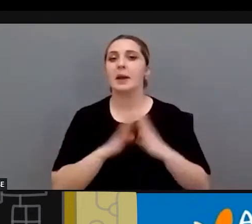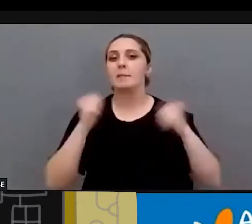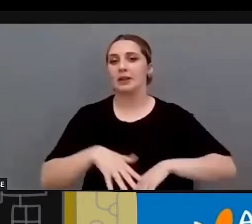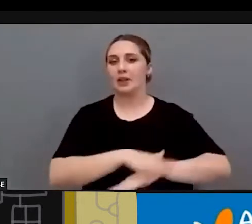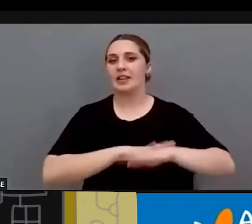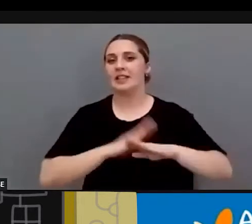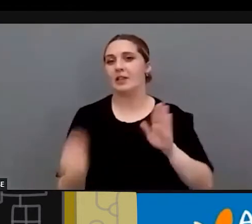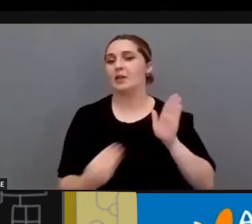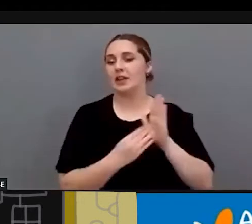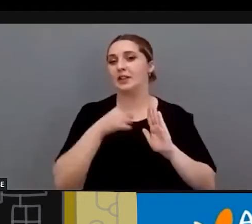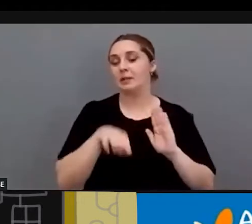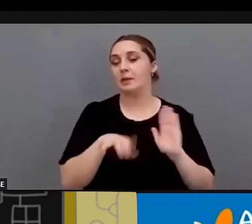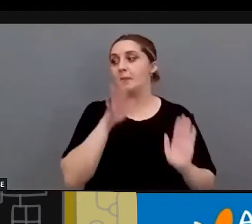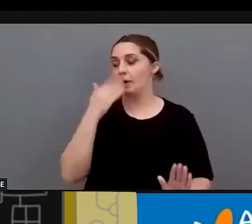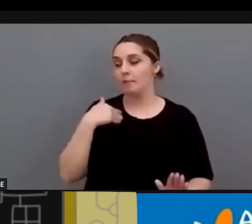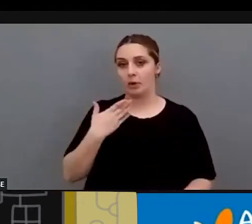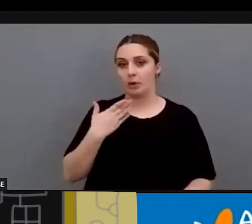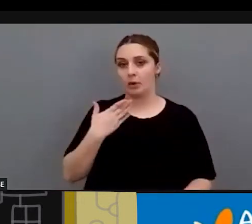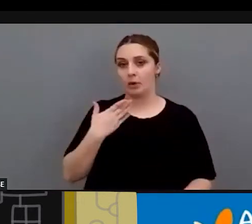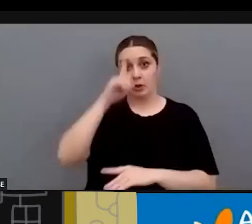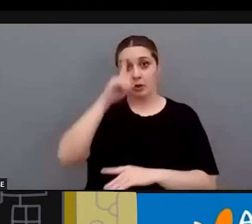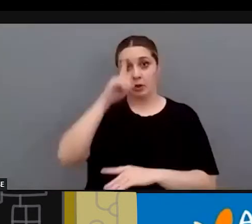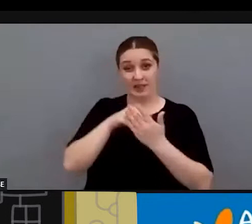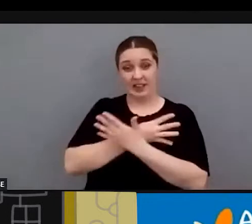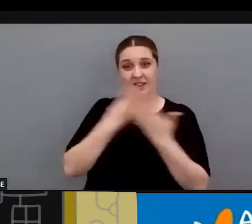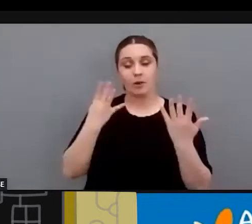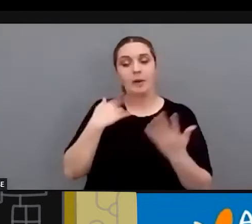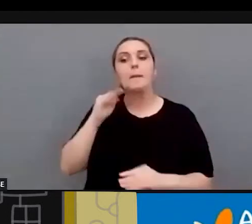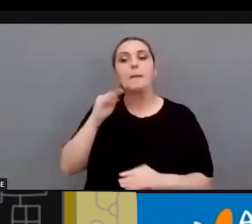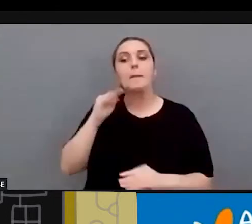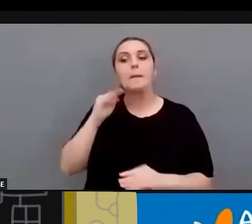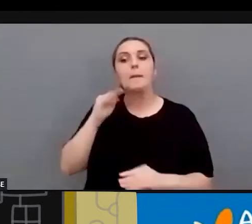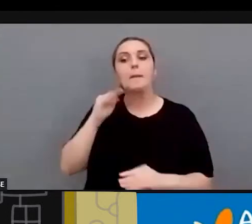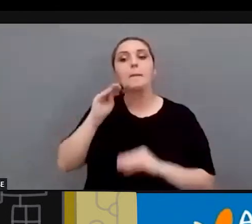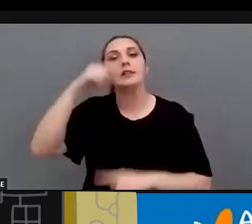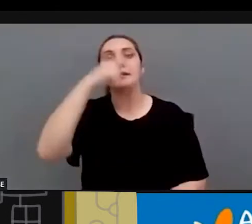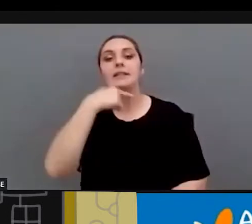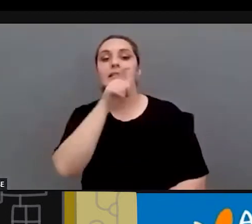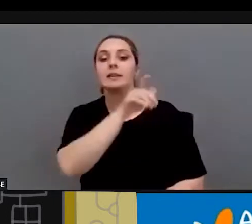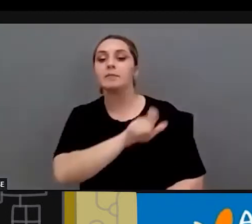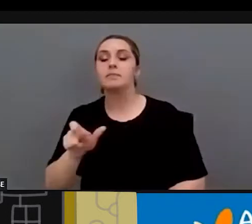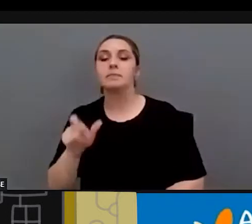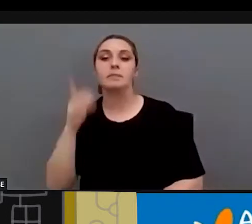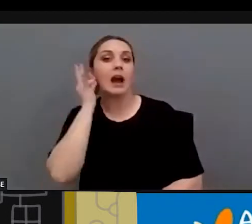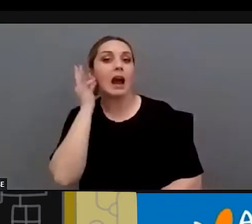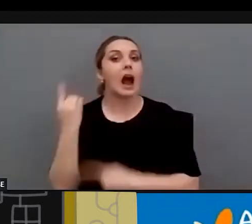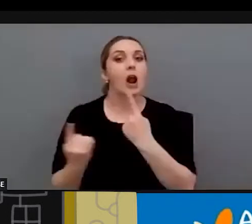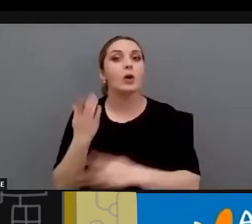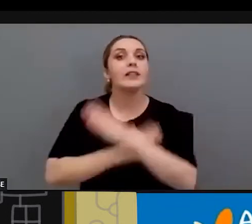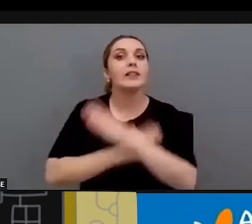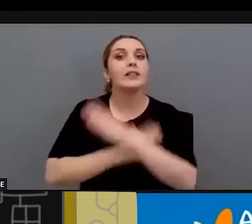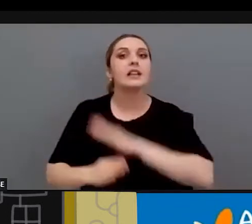Pero, por ejemplo, en esta última edición había preguntas para saber si la discapacidad de algunas mujeres habían tenido